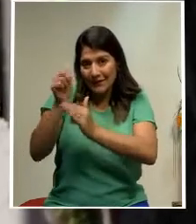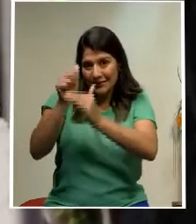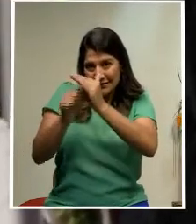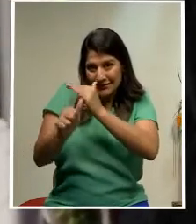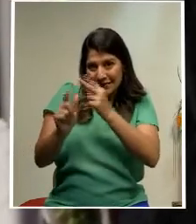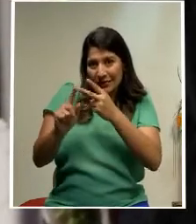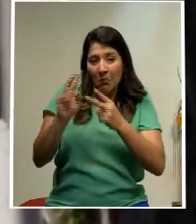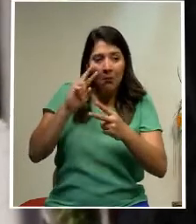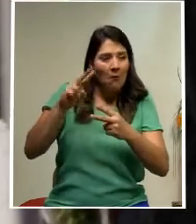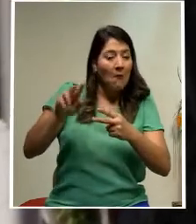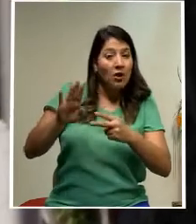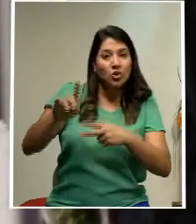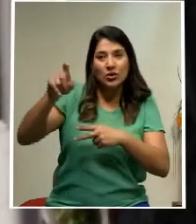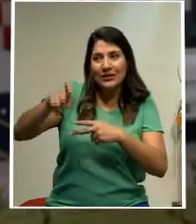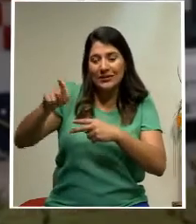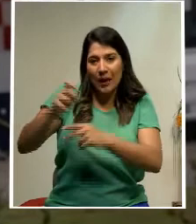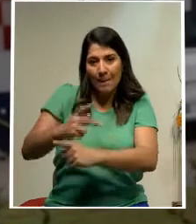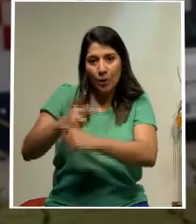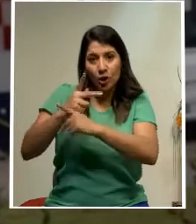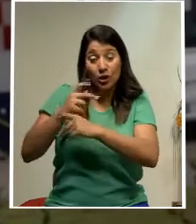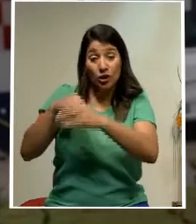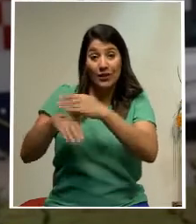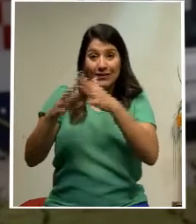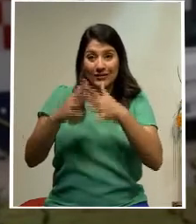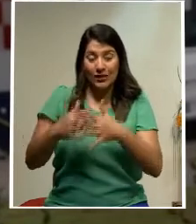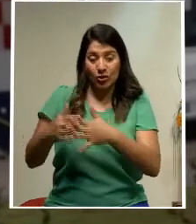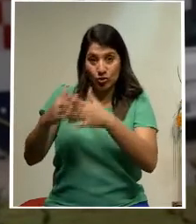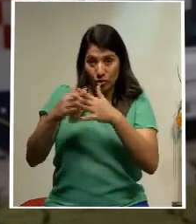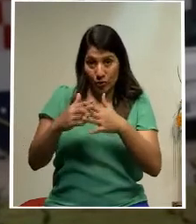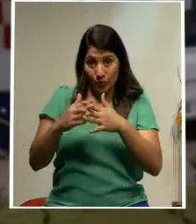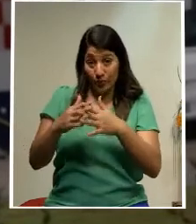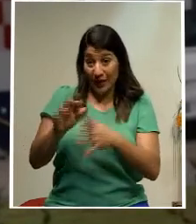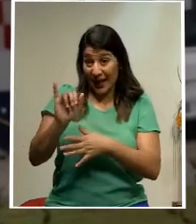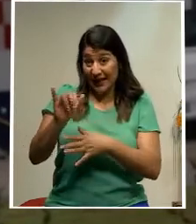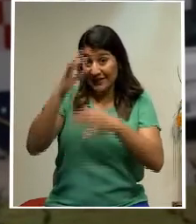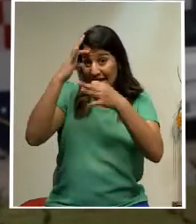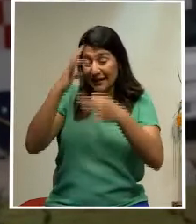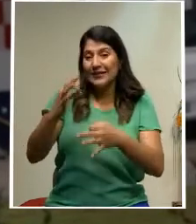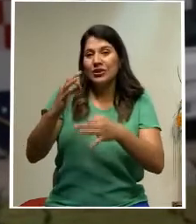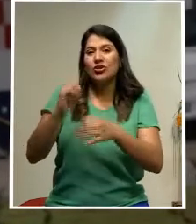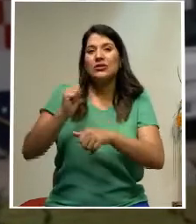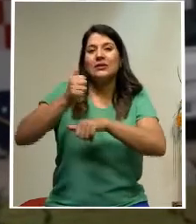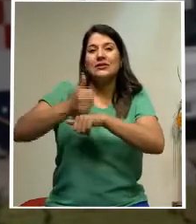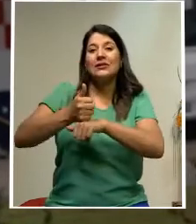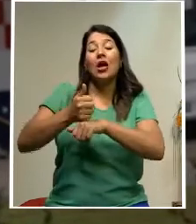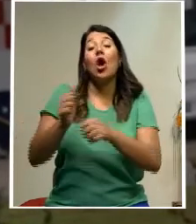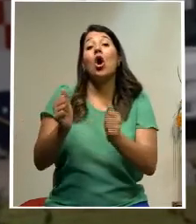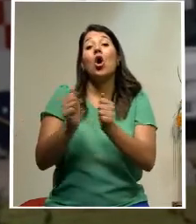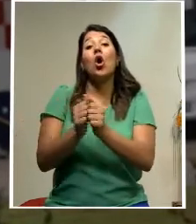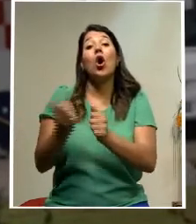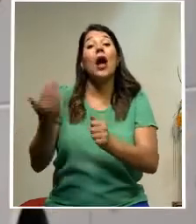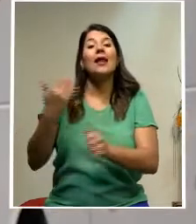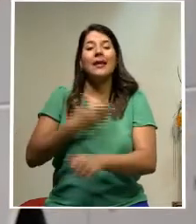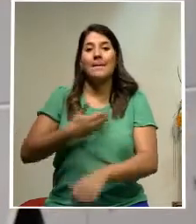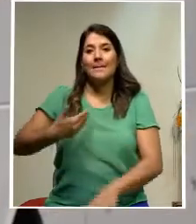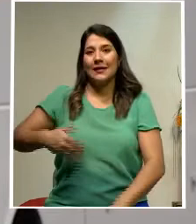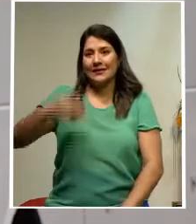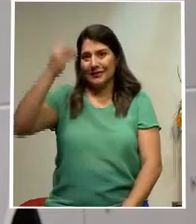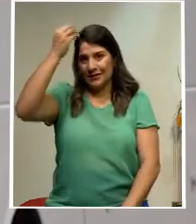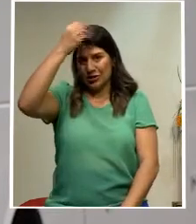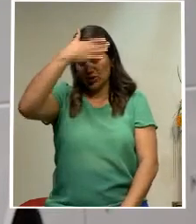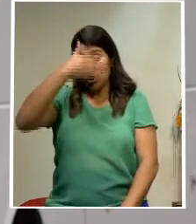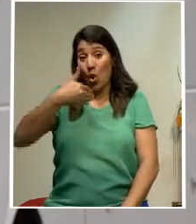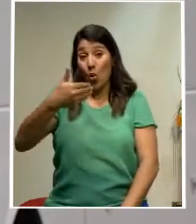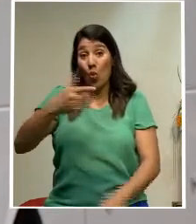necesidades de protección en territorio estadounidense. Esta disposición fue instaurada durante el gobierno del expresidente Donald Trump al